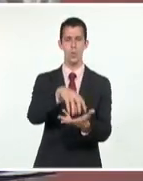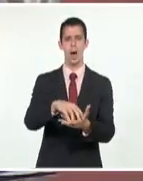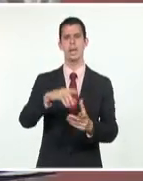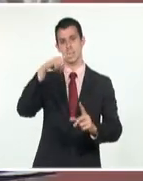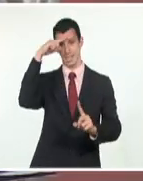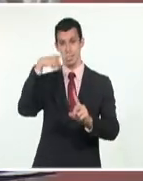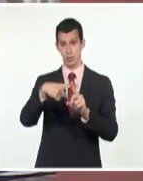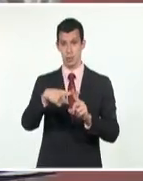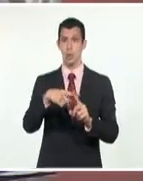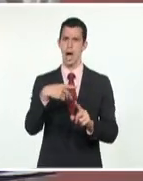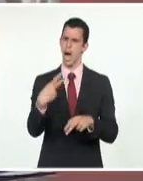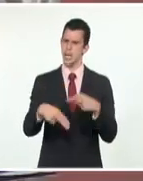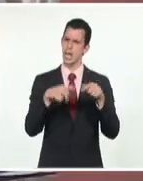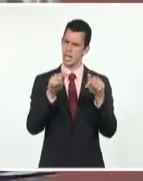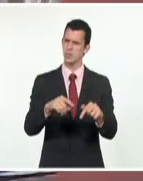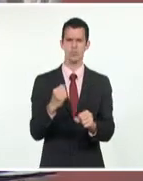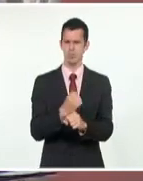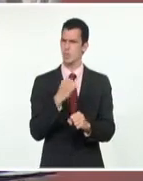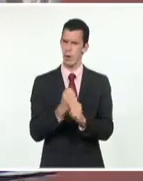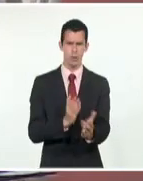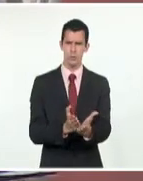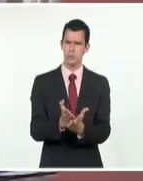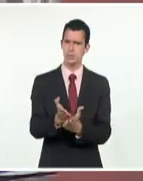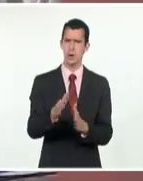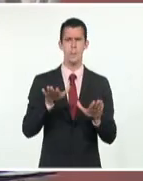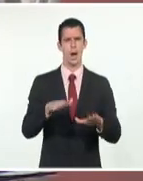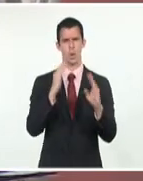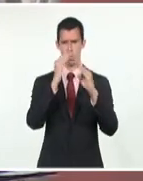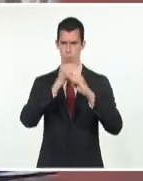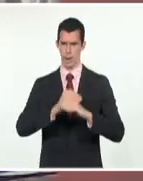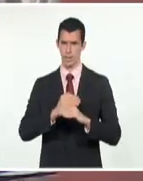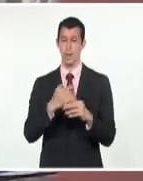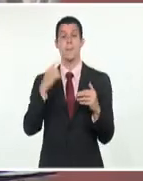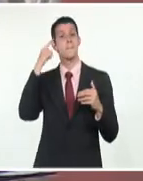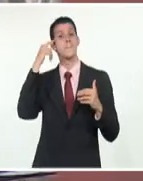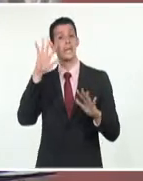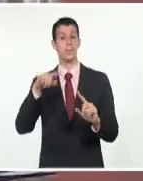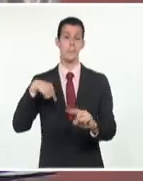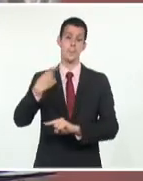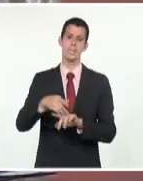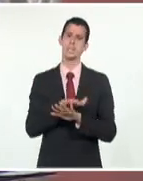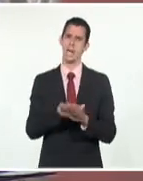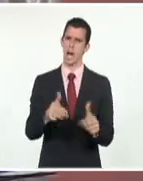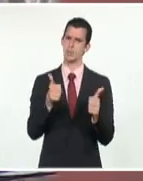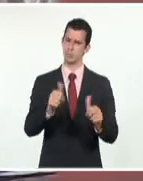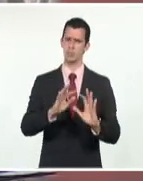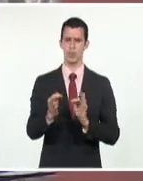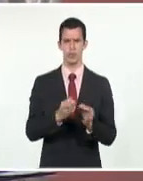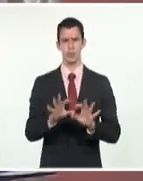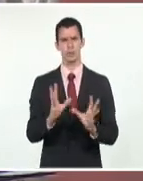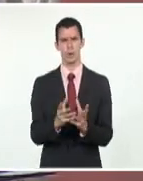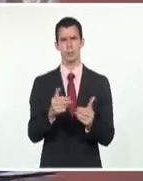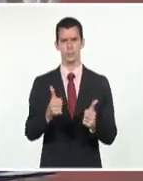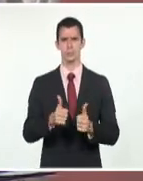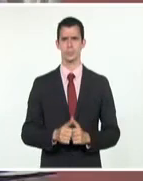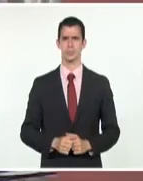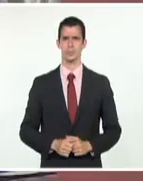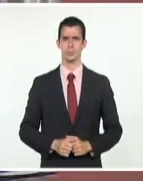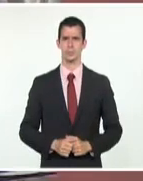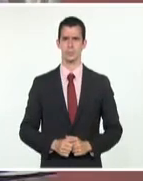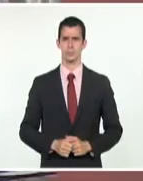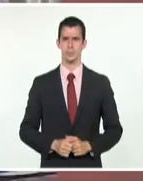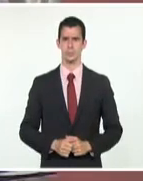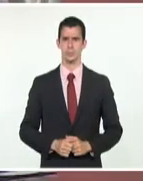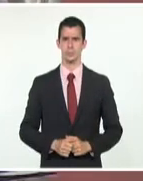ininterrumpidamente y debemos tener esas unidades también en el día de mañana. Unido a que este combustible, que el barco está